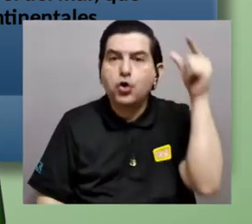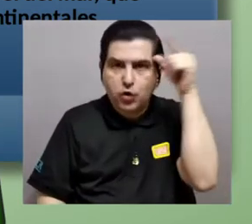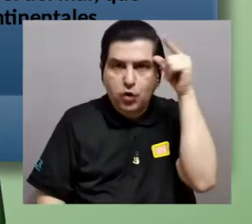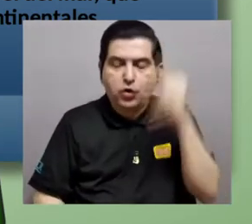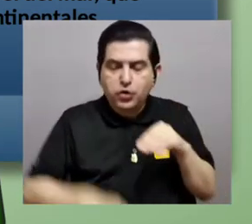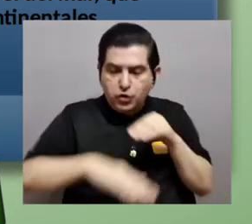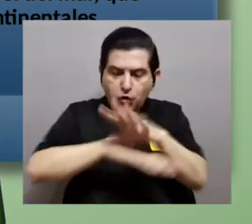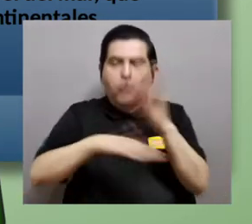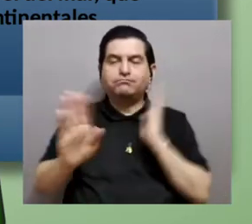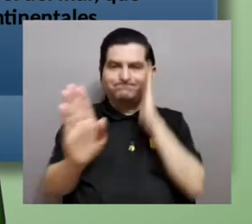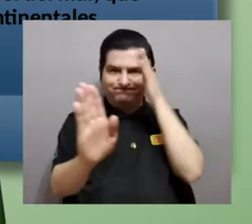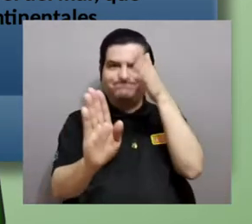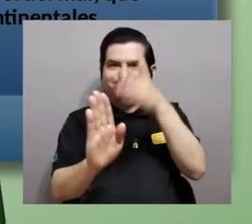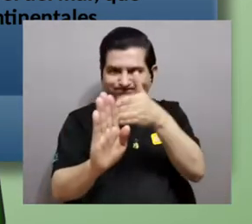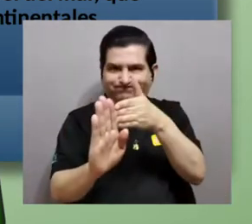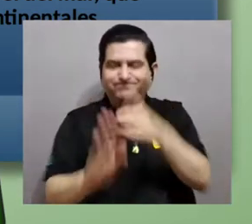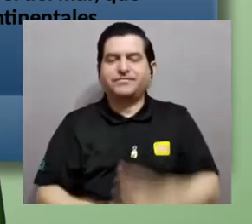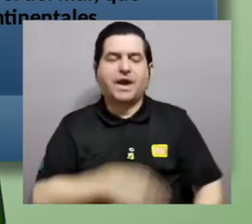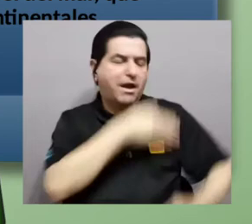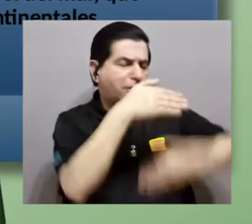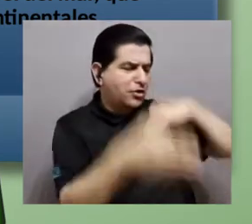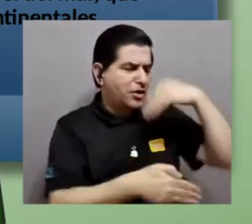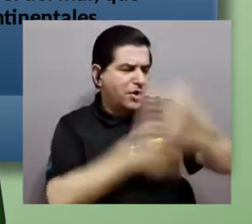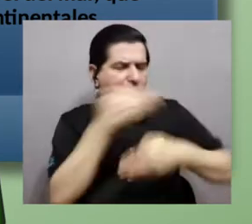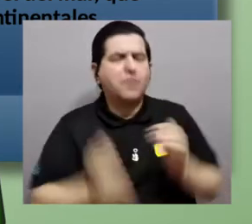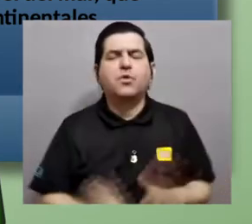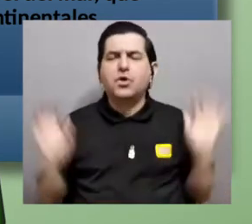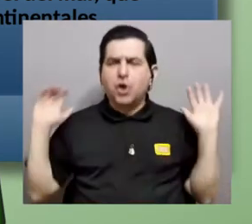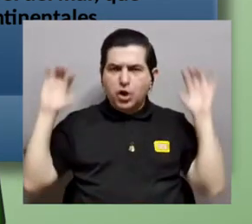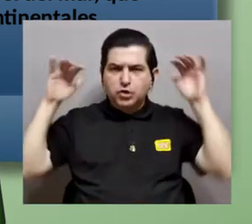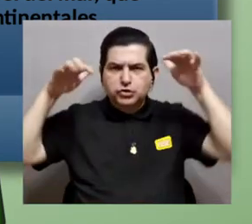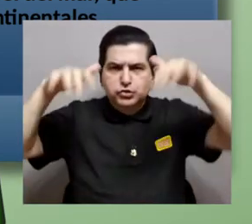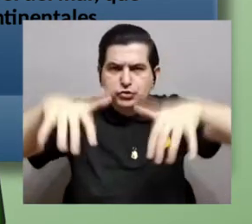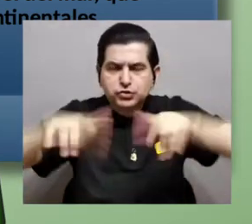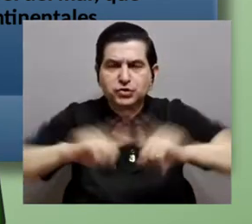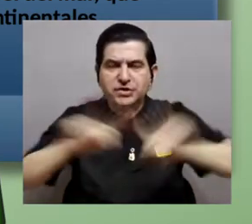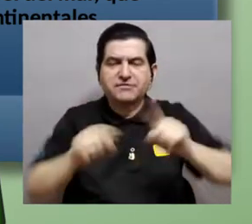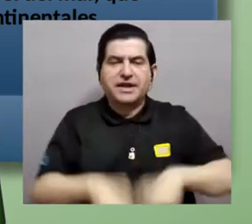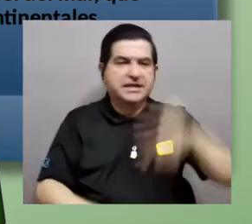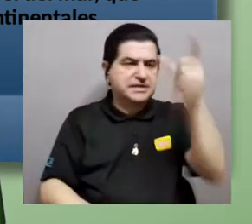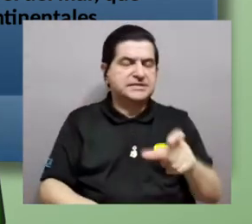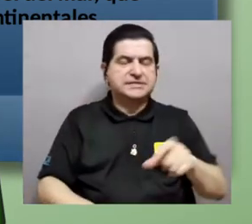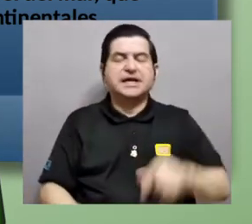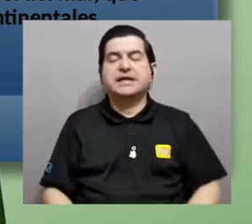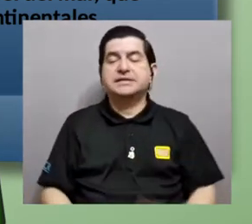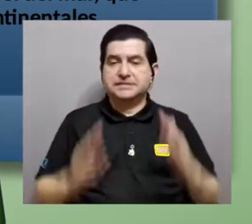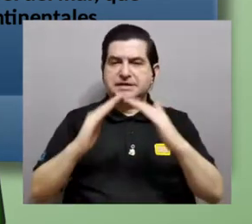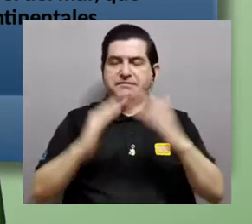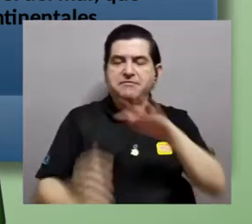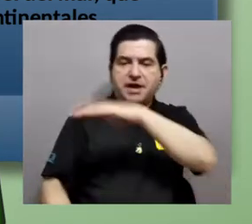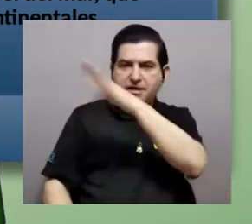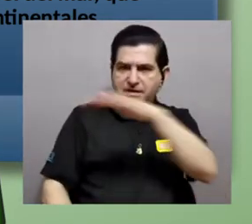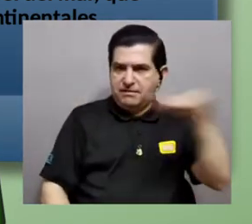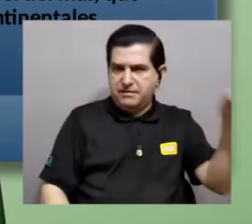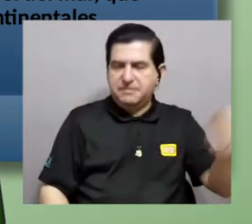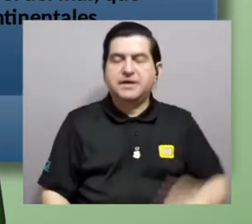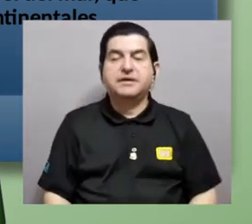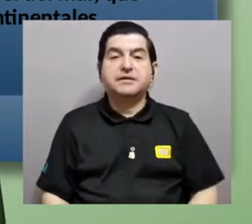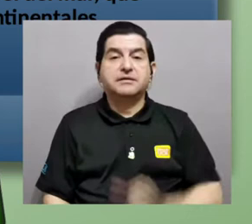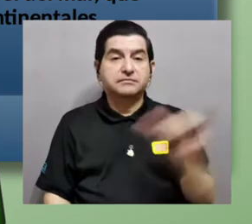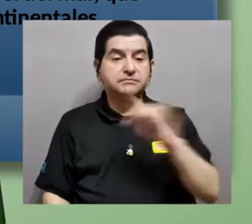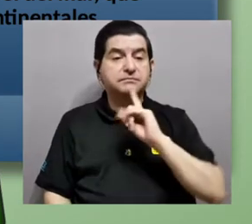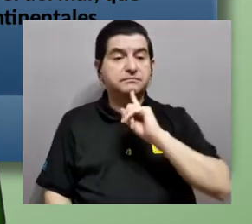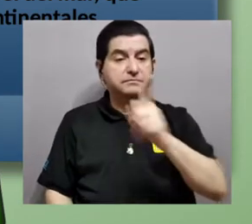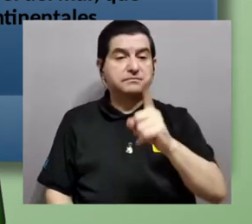supuesto, va a incidir directamente en la evolución, inmigración y dispersión de organismos marinos. Por otro lado,